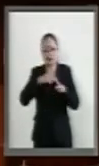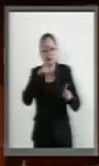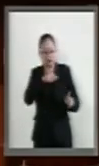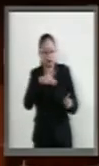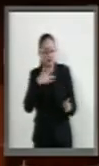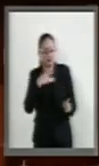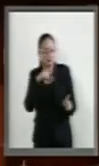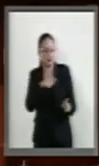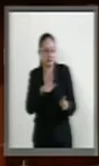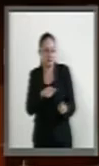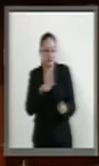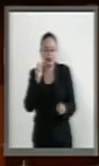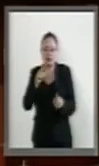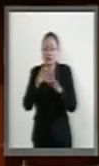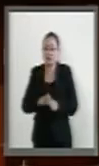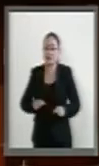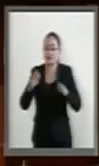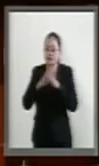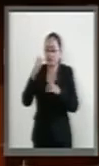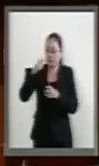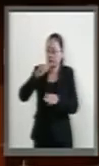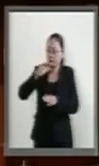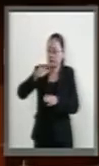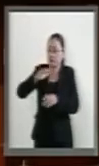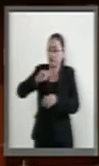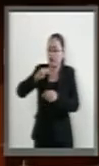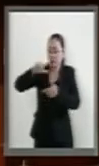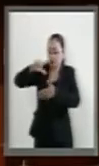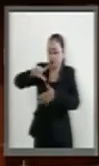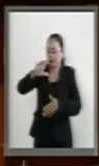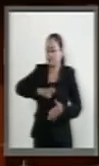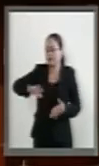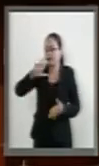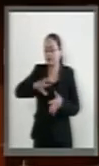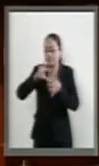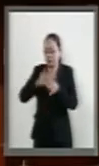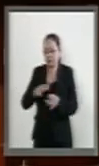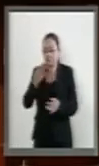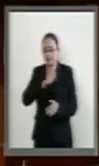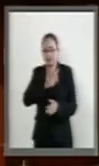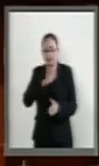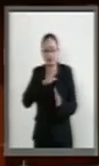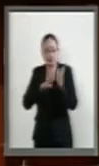un enorme motor para toda la región. Es un motor de crecimiento para América Latina,